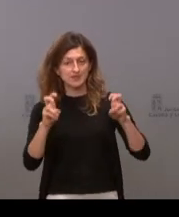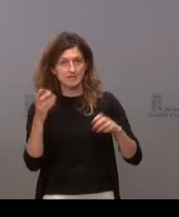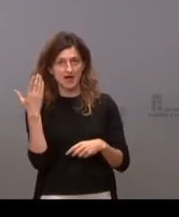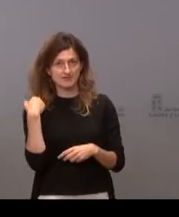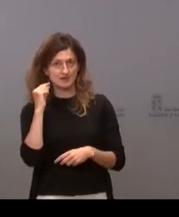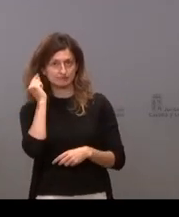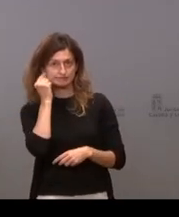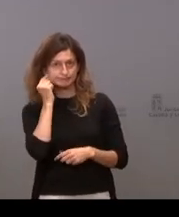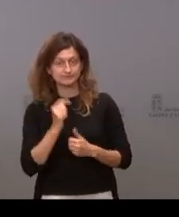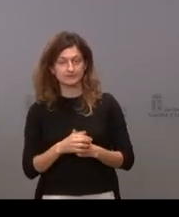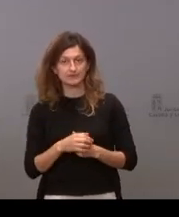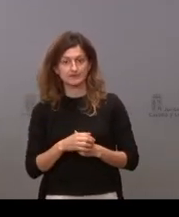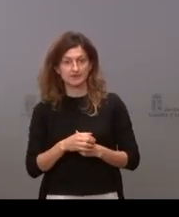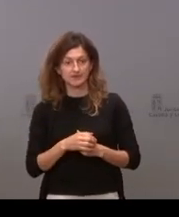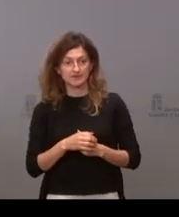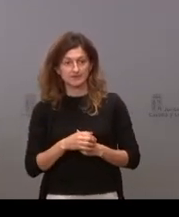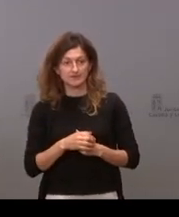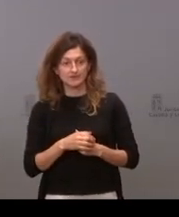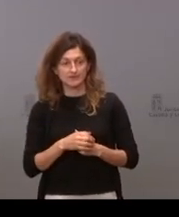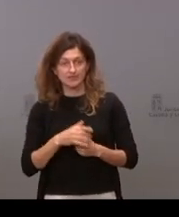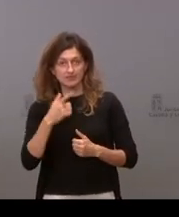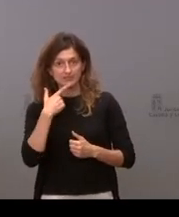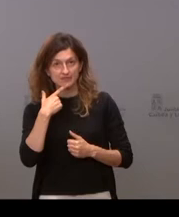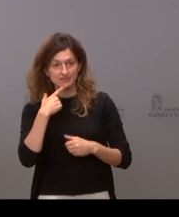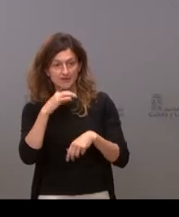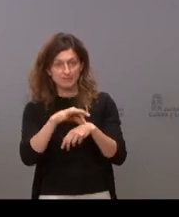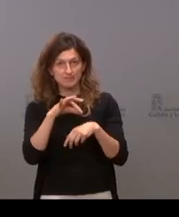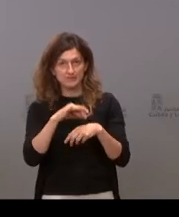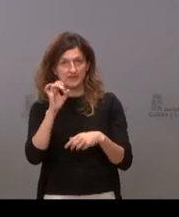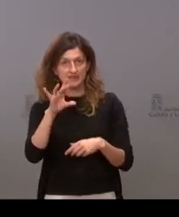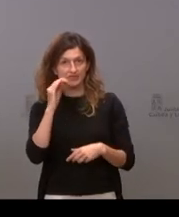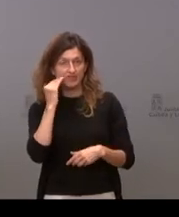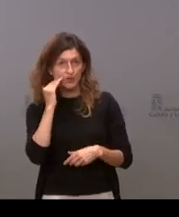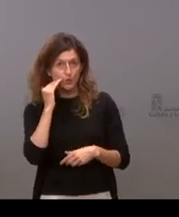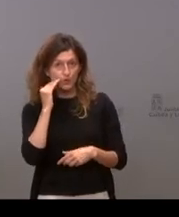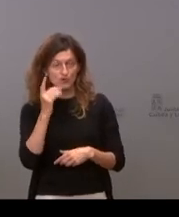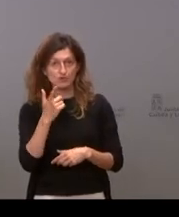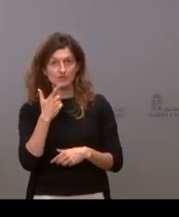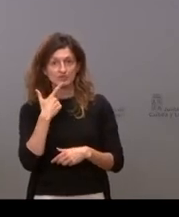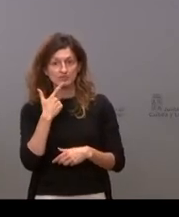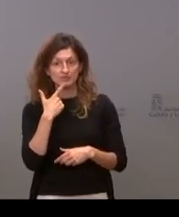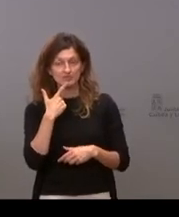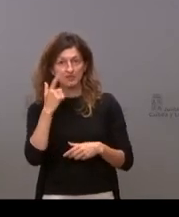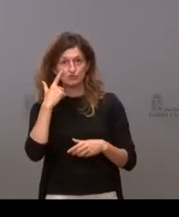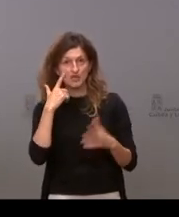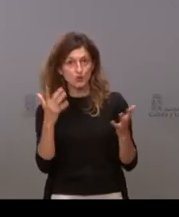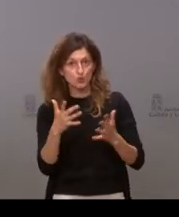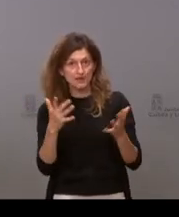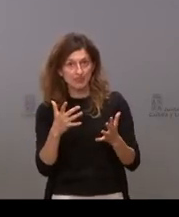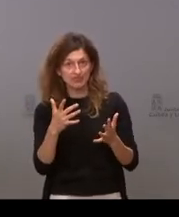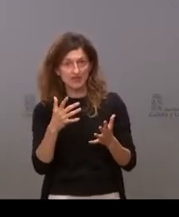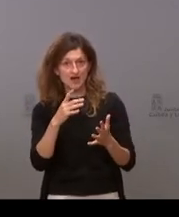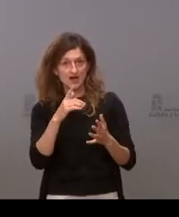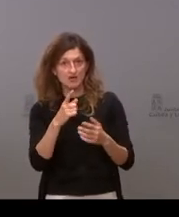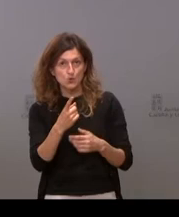ayer Fermoselle parece ser que contará con un solo médico a partir del 15 de julio y que Sallago tan solo tendrá un equipo de urgencias para atender a